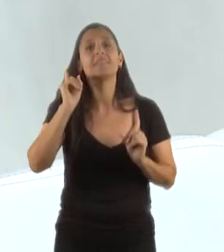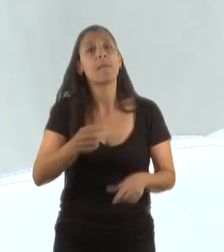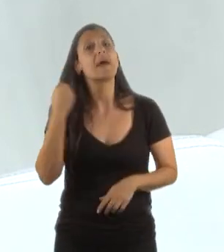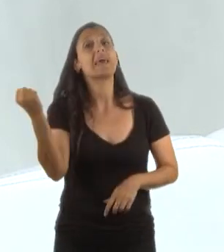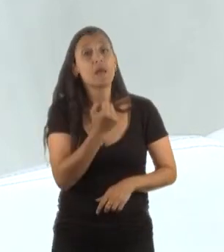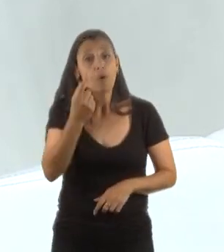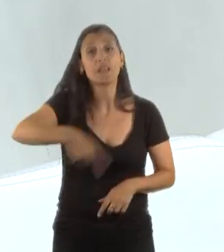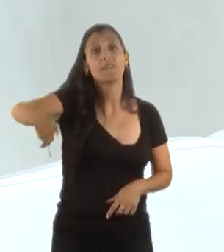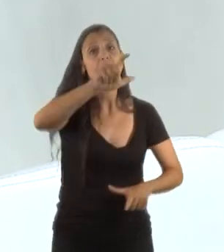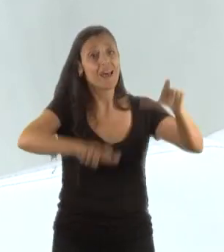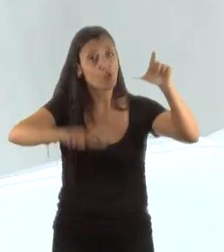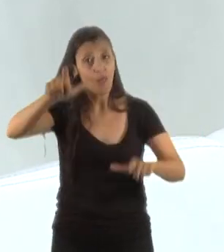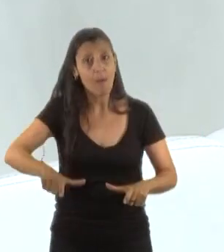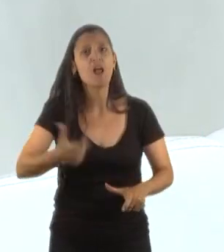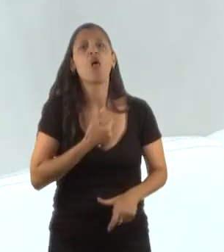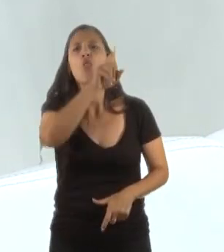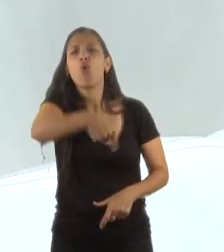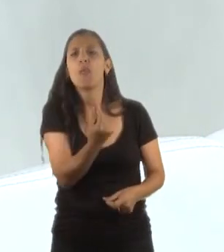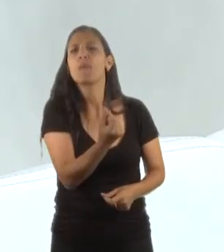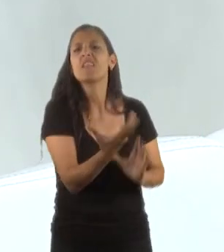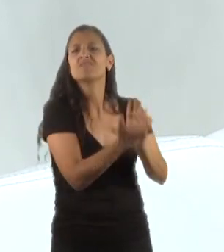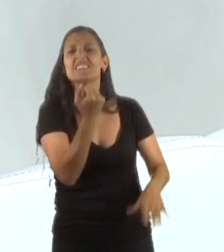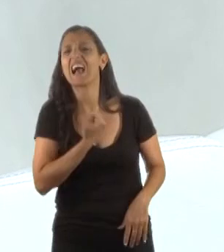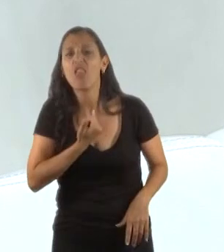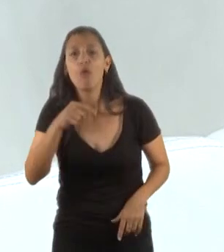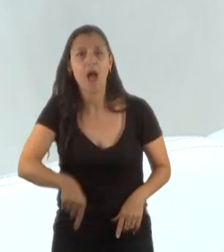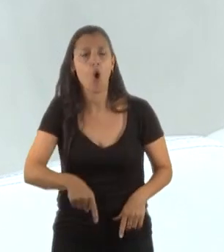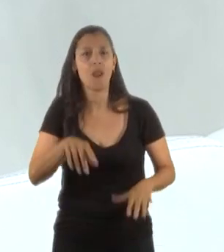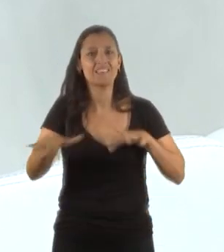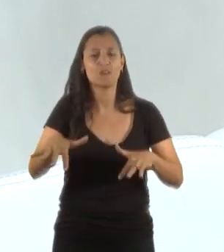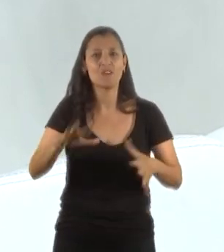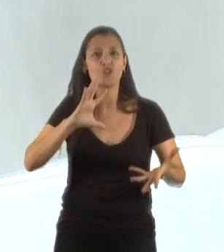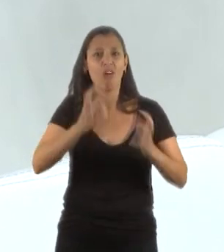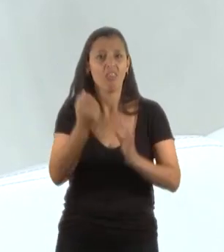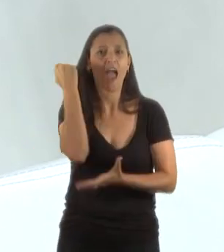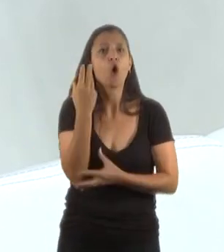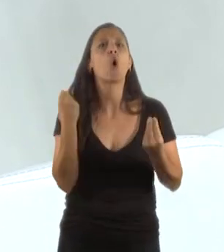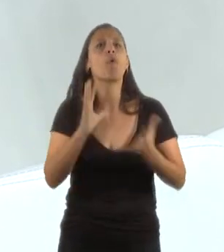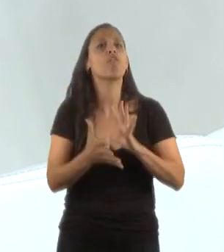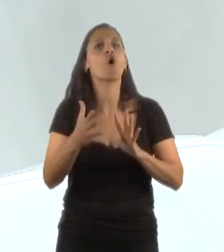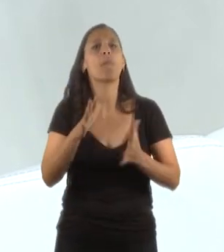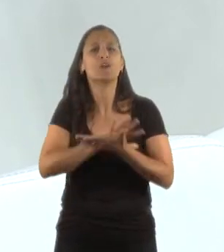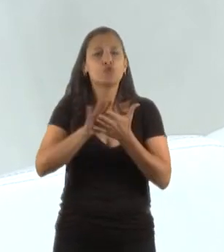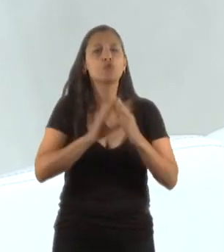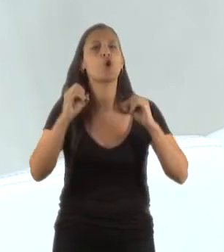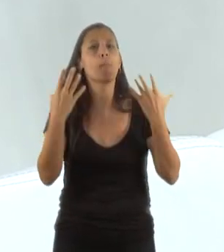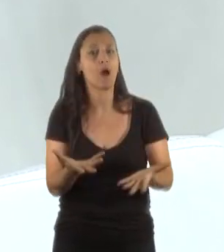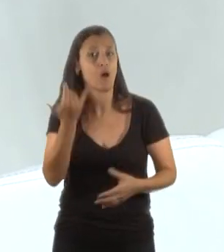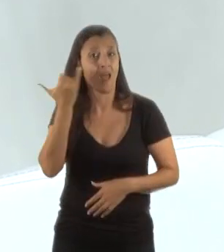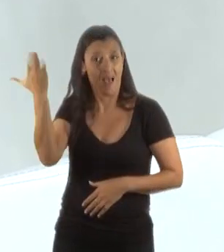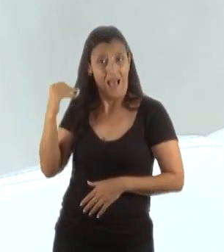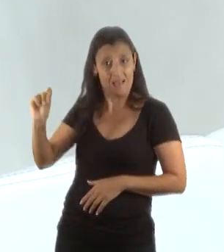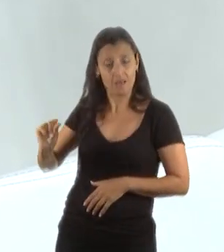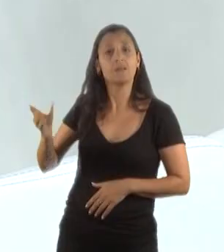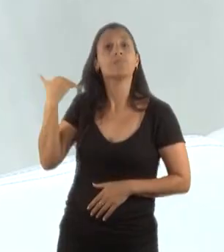argentinos, ¿de dónde van a salir los fondos para salir de esta crisis? Ya que se acaba de informar que se ha caído el swap